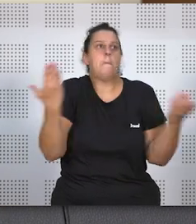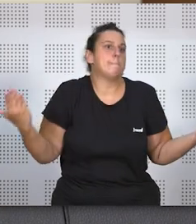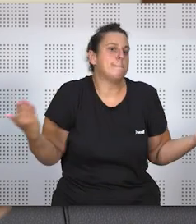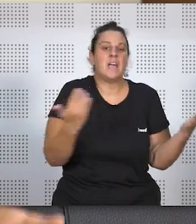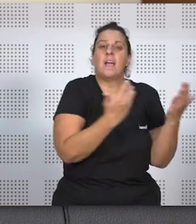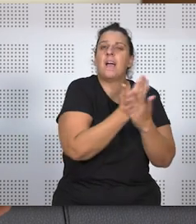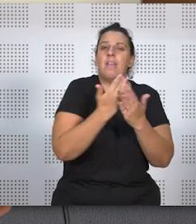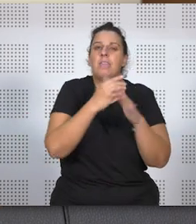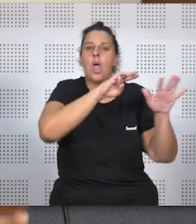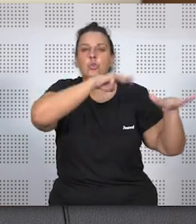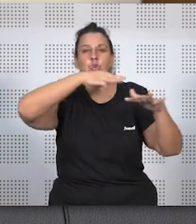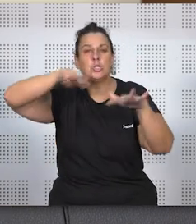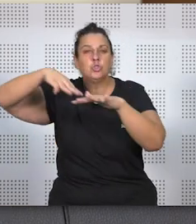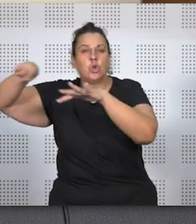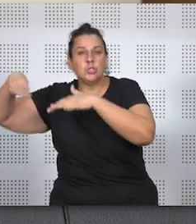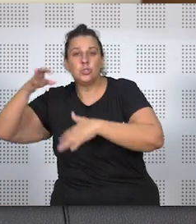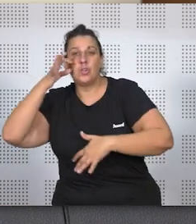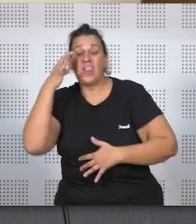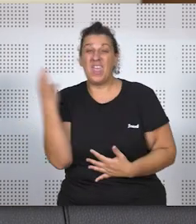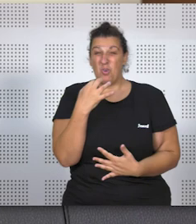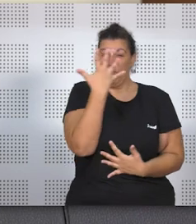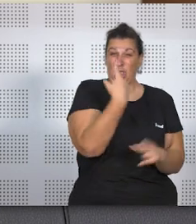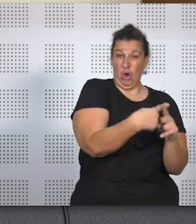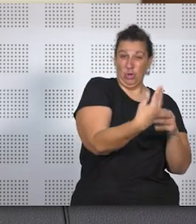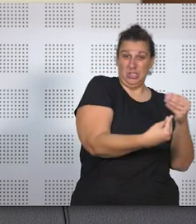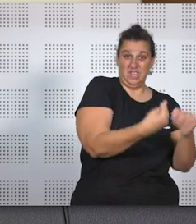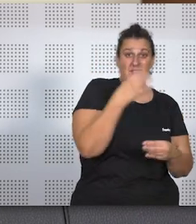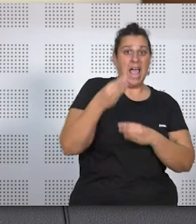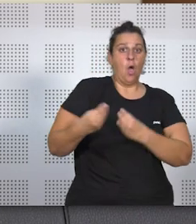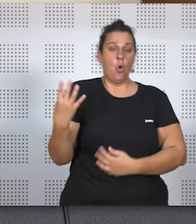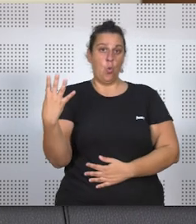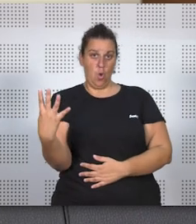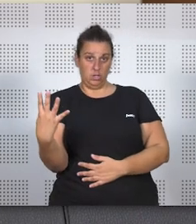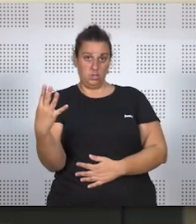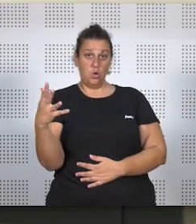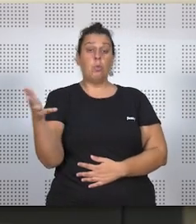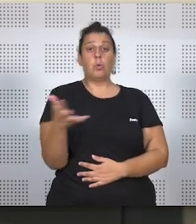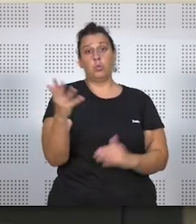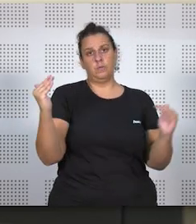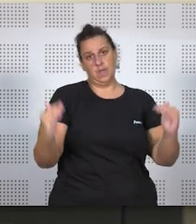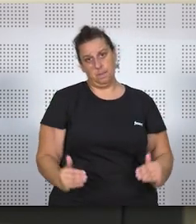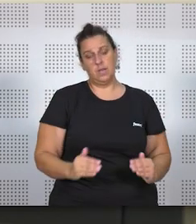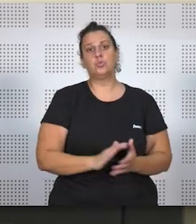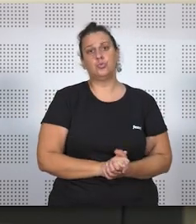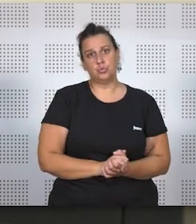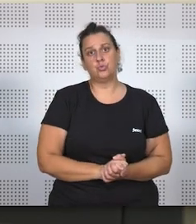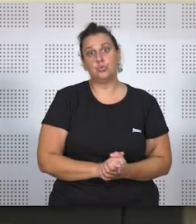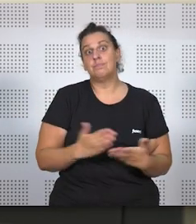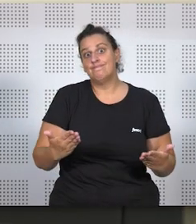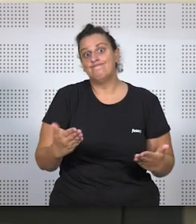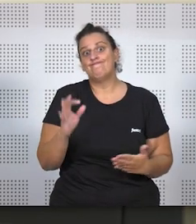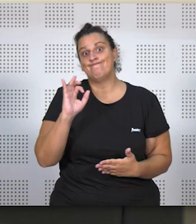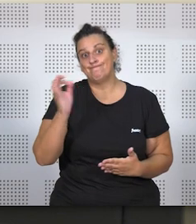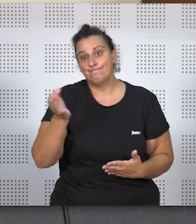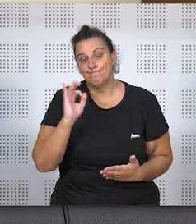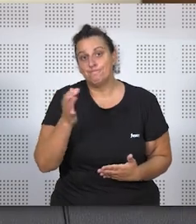y en lugar de hacer cinco cosas hago cuatro porque estoy atendiendo a otra persona, mi productividad se reduce y eso efectivamente puede